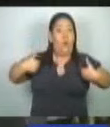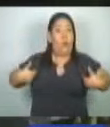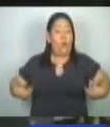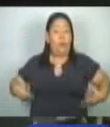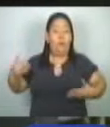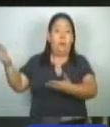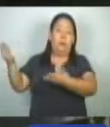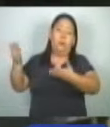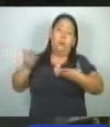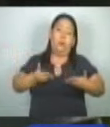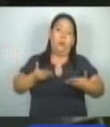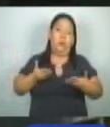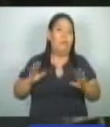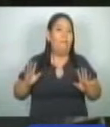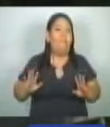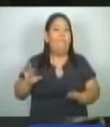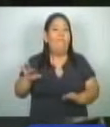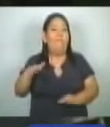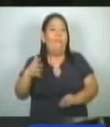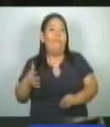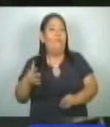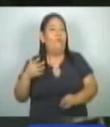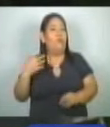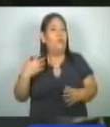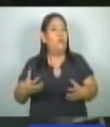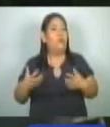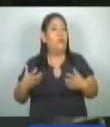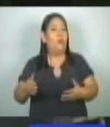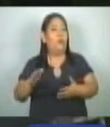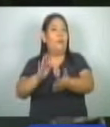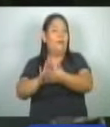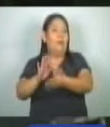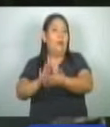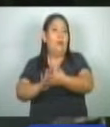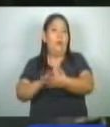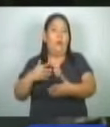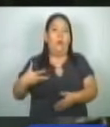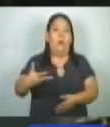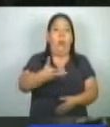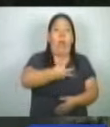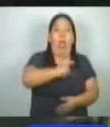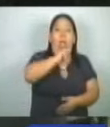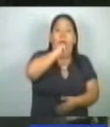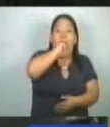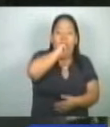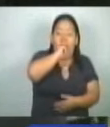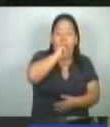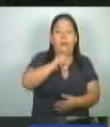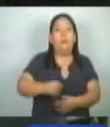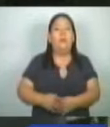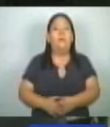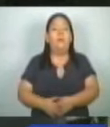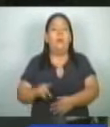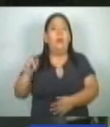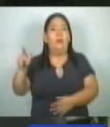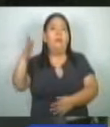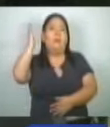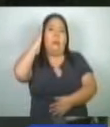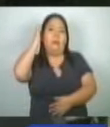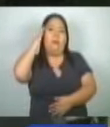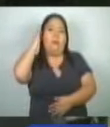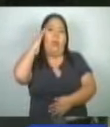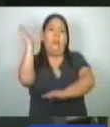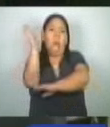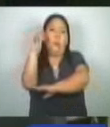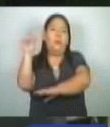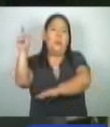nos cobran una cierta cantidad de dinero y, pues, somos de escasos recursos. Ellos ya saben dónde está